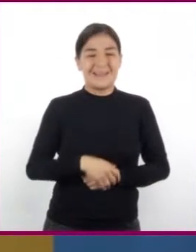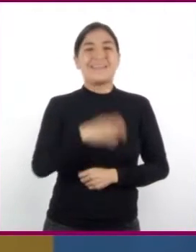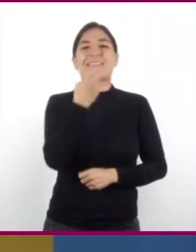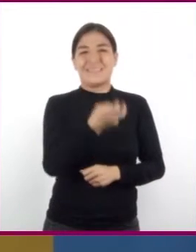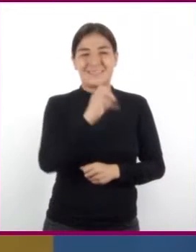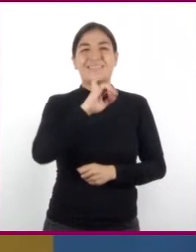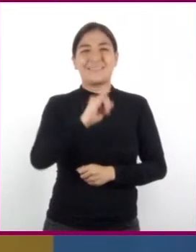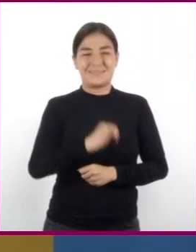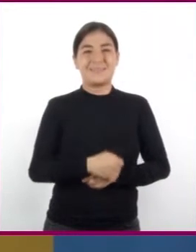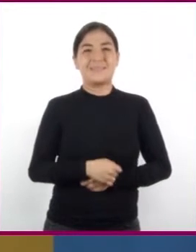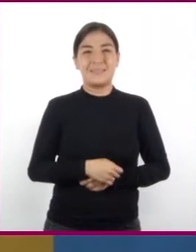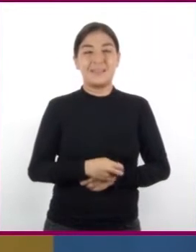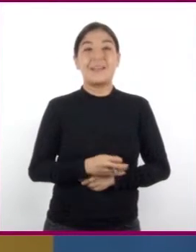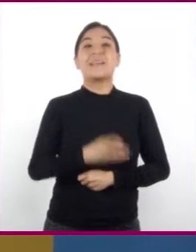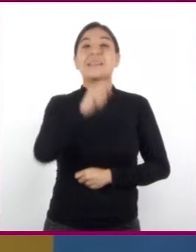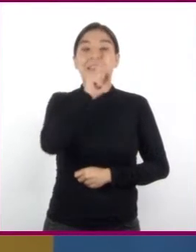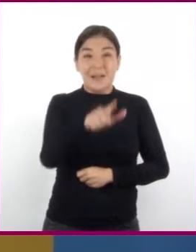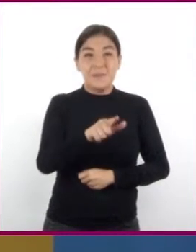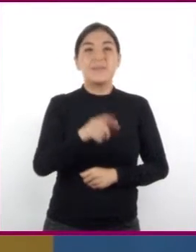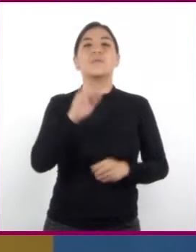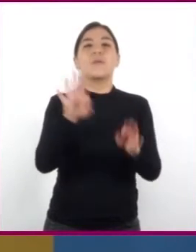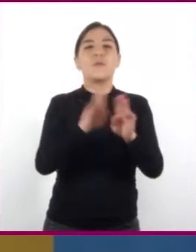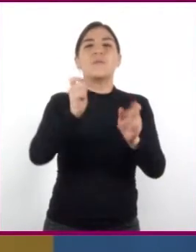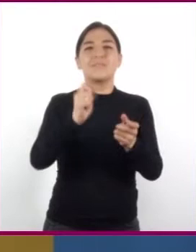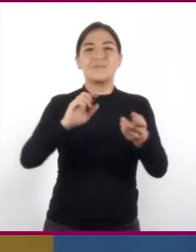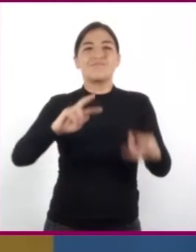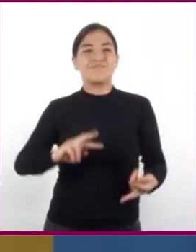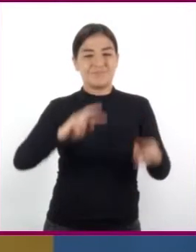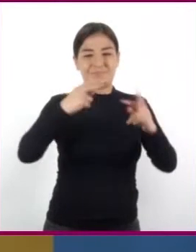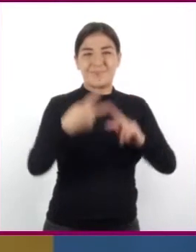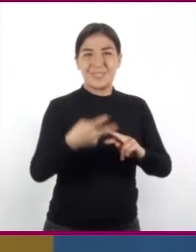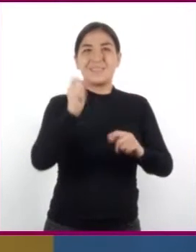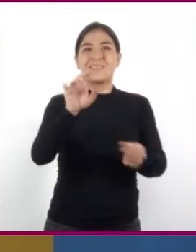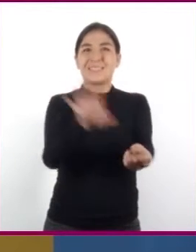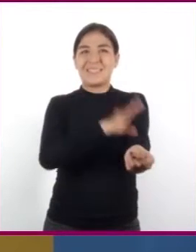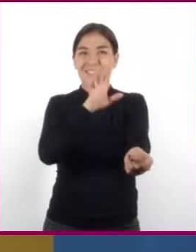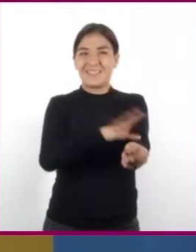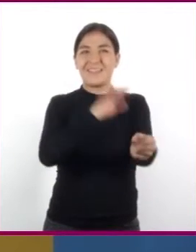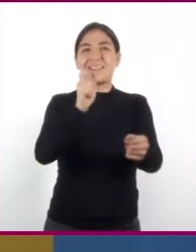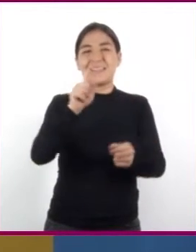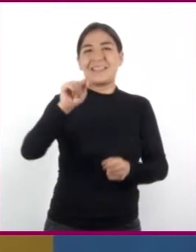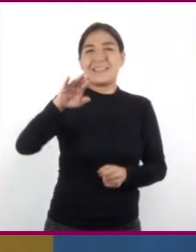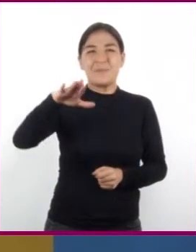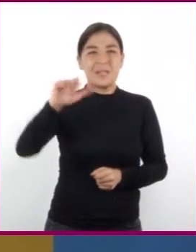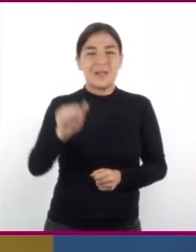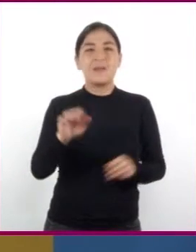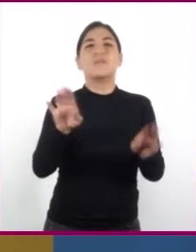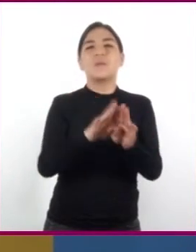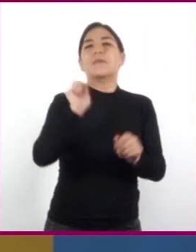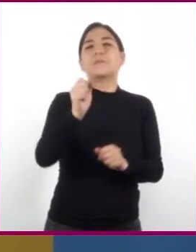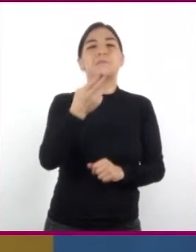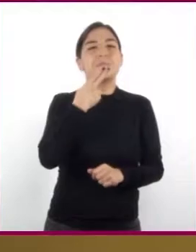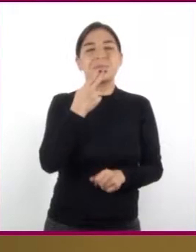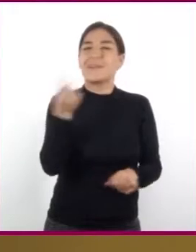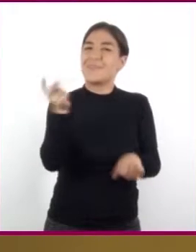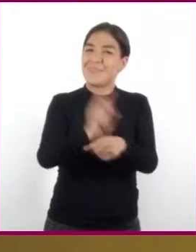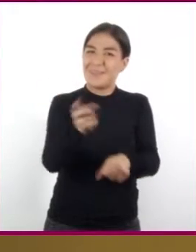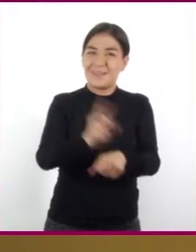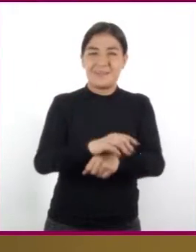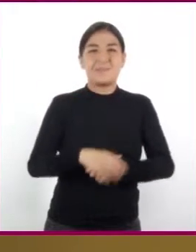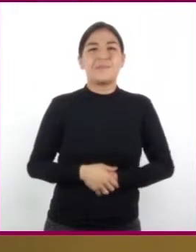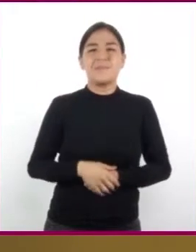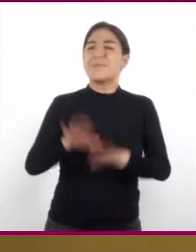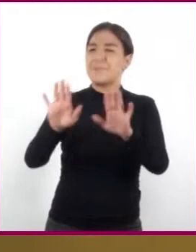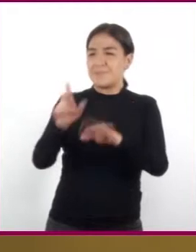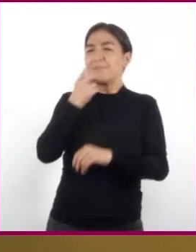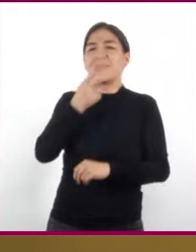es. De hecho, las transformaciones de energía térmica son las que usamos en nuestro día a día. Dime,